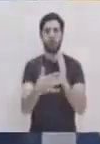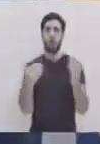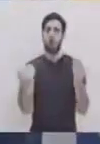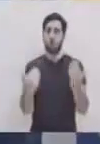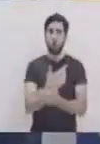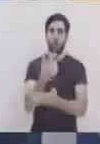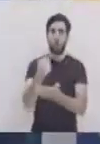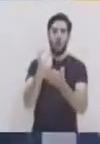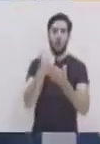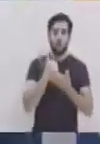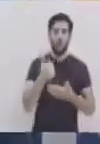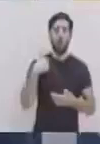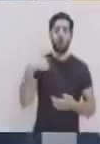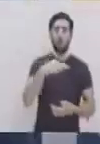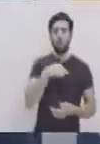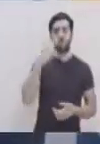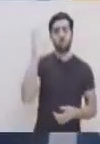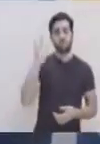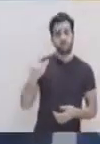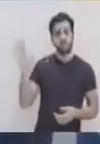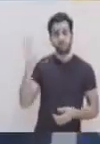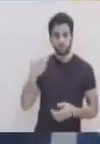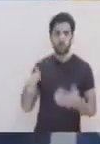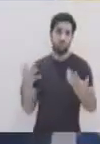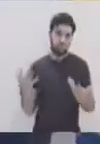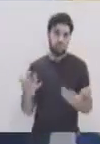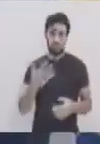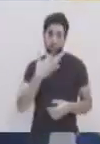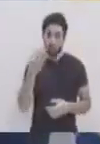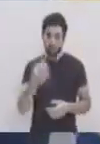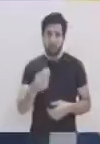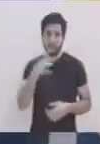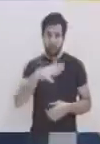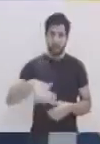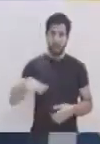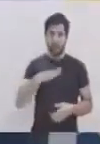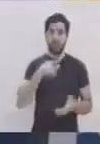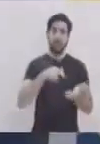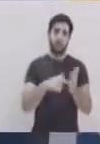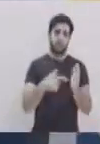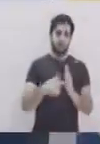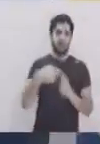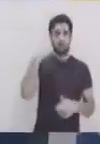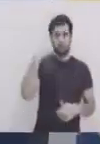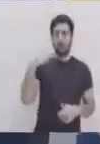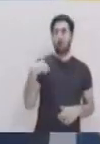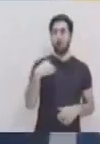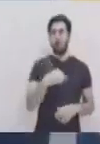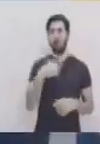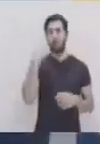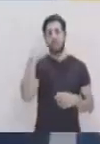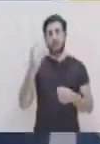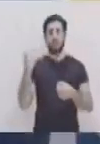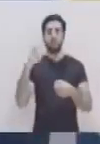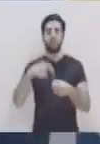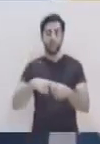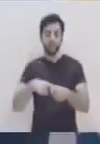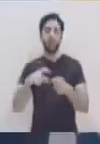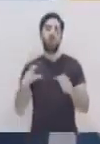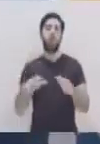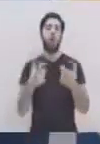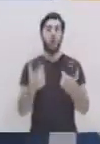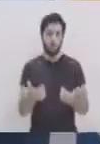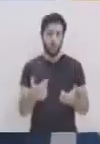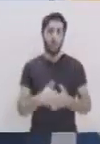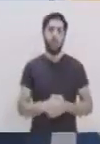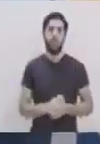ahora nos ayuda todos los días. Realmente nosotros somos parte de ese tipo de narrativa con la participación activa que